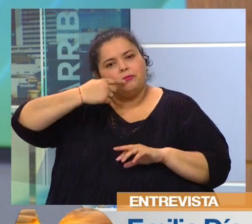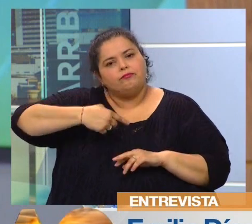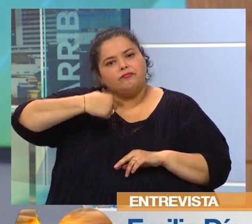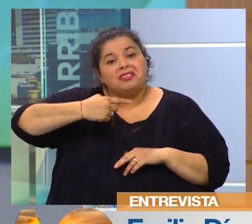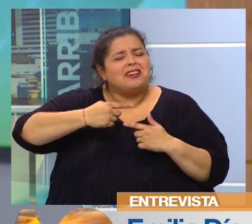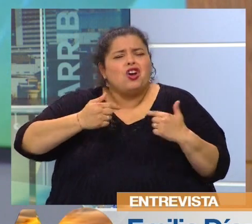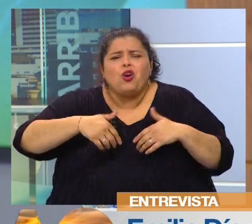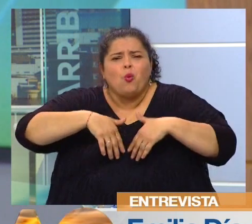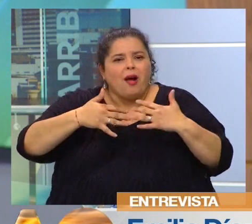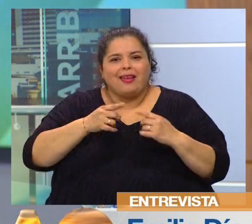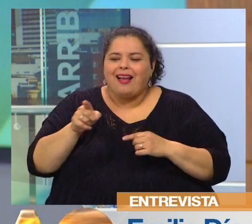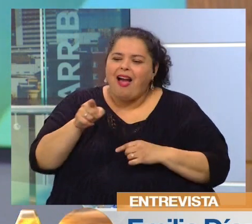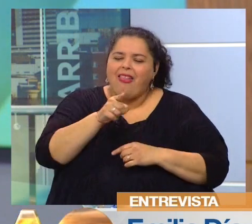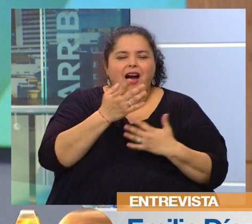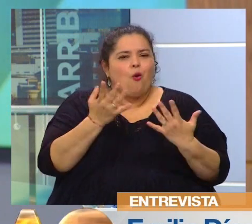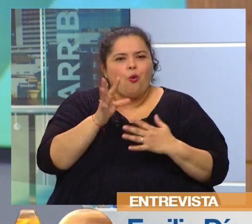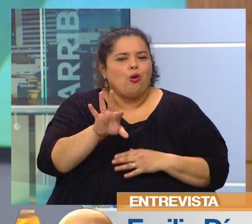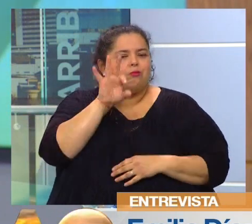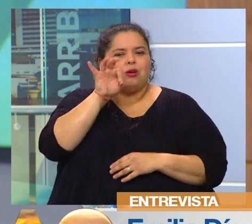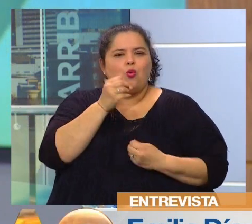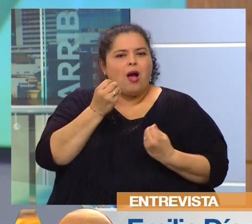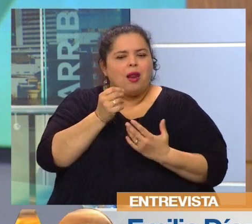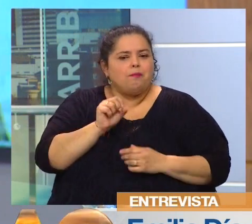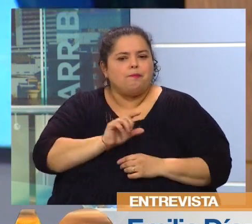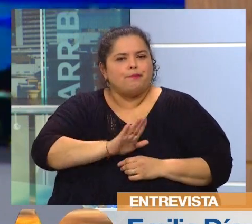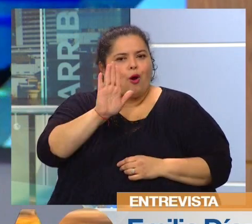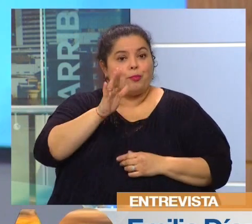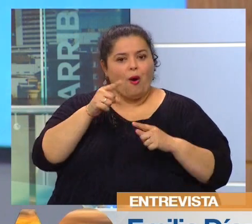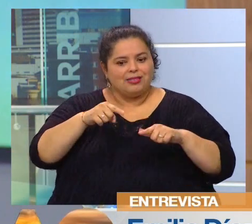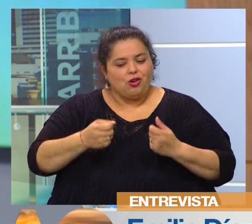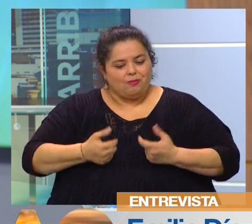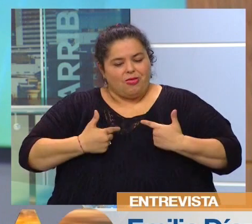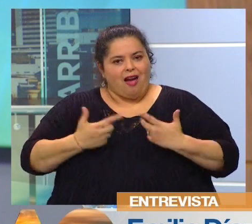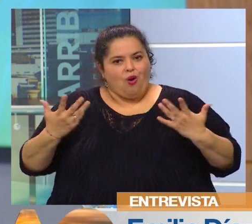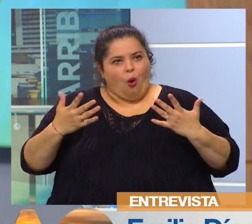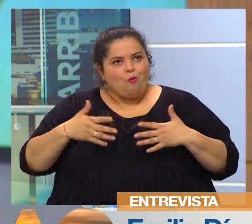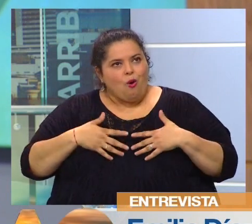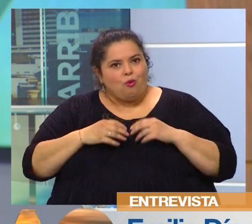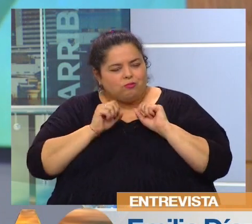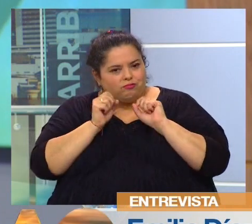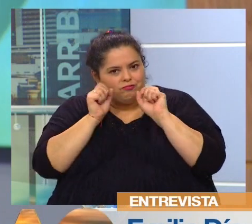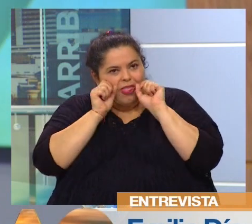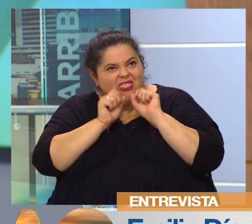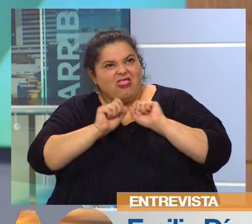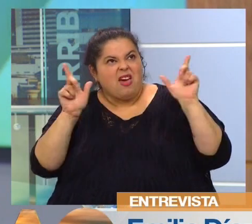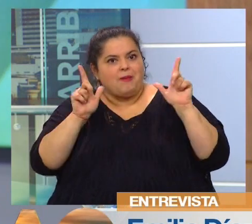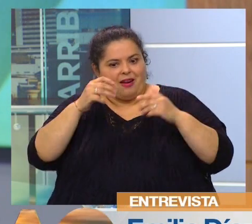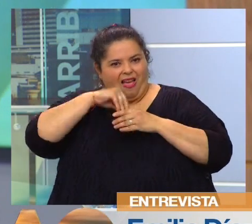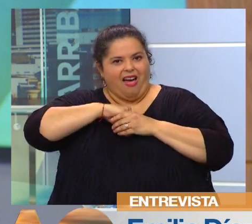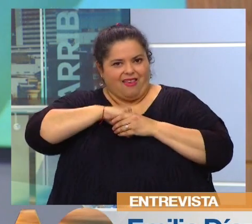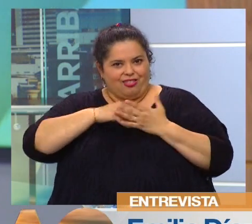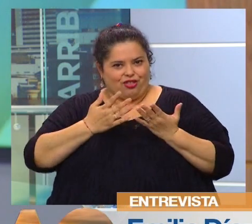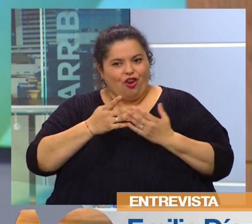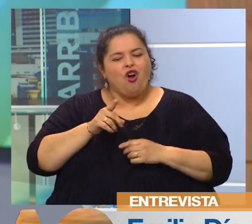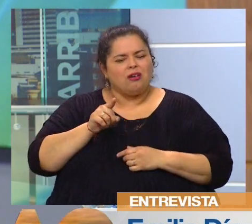Y cada uno puede despertar eso sutil. Y eso sí también lo